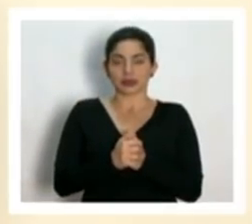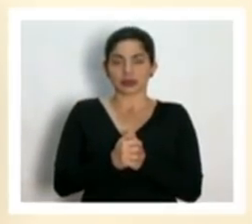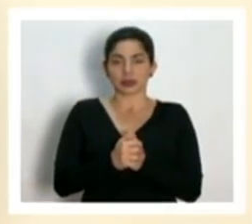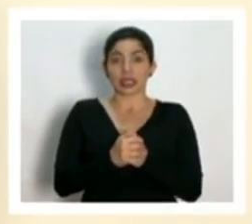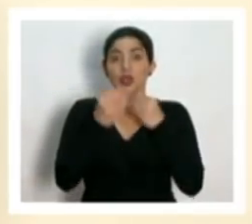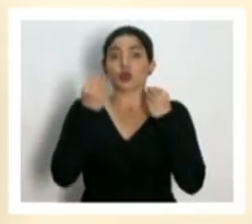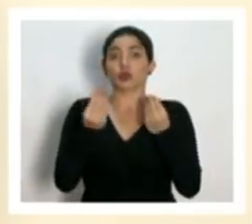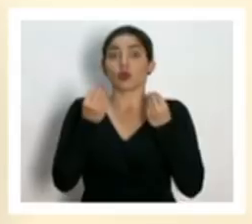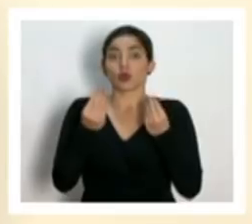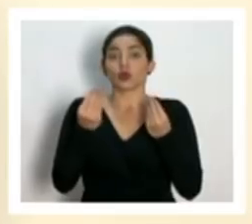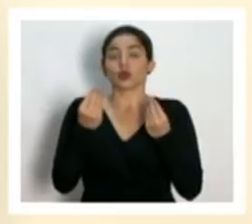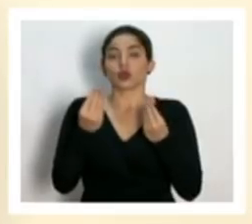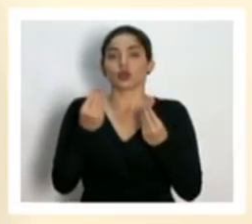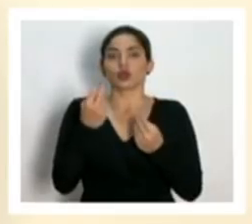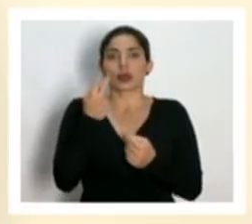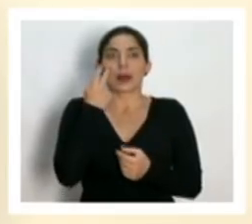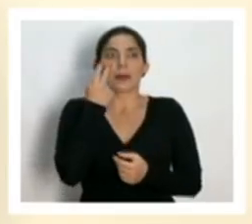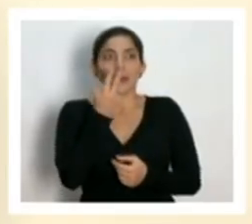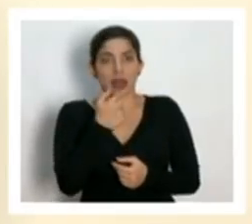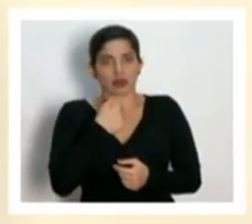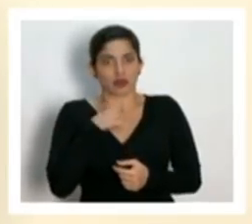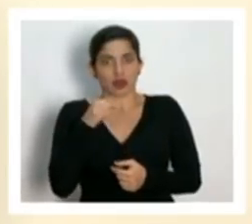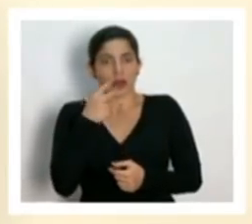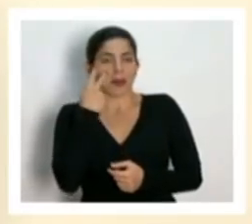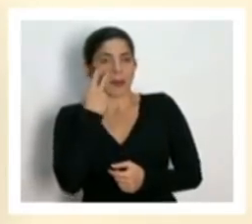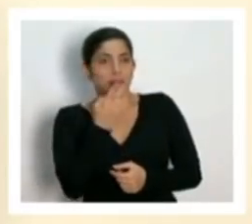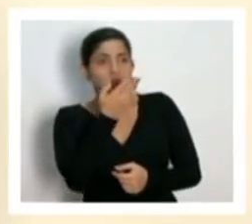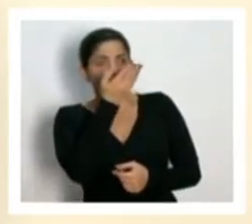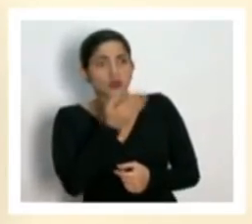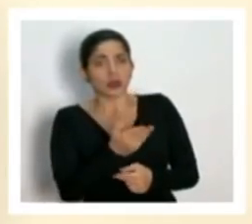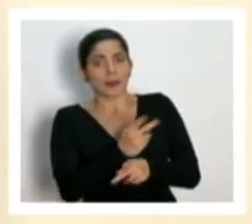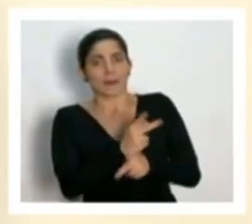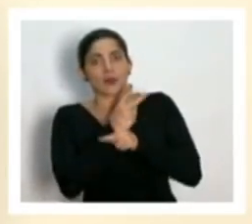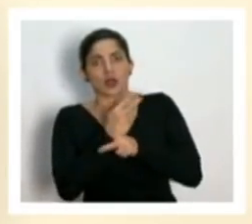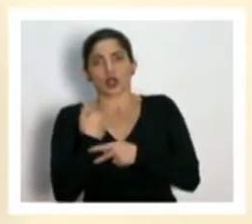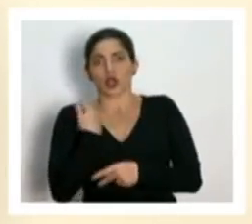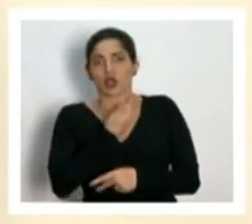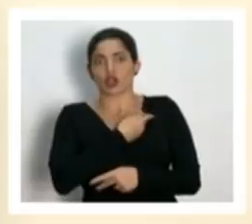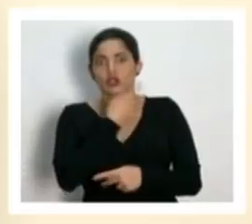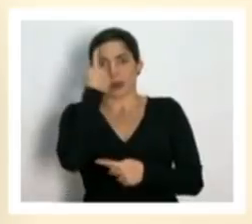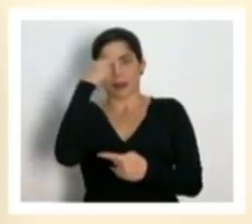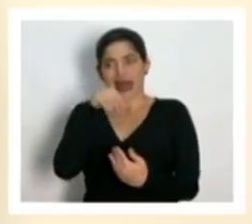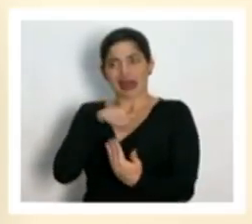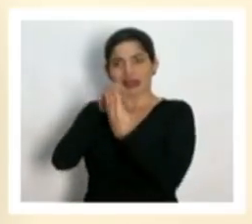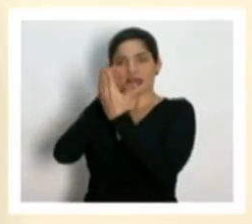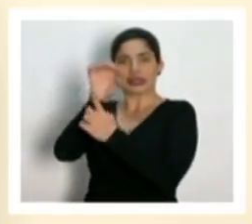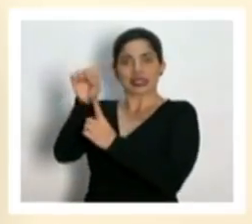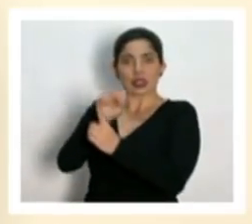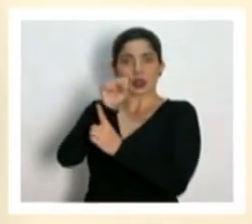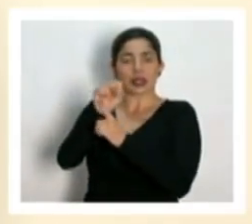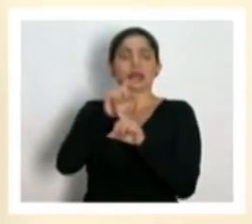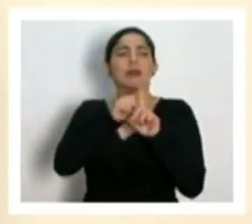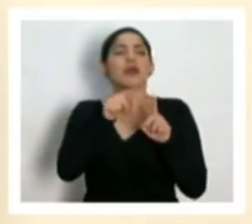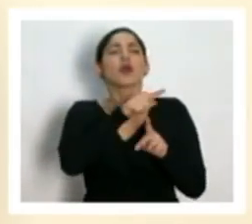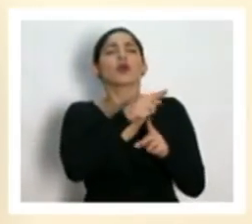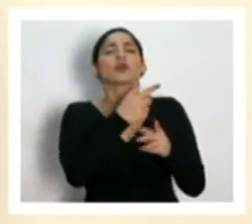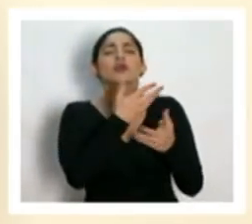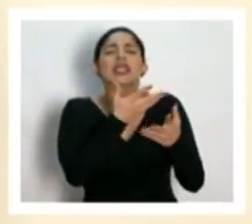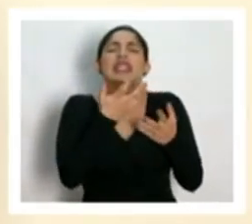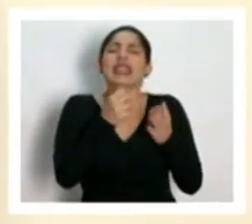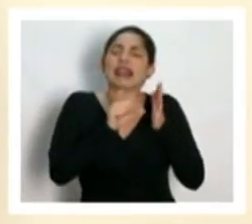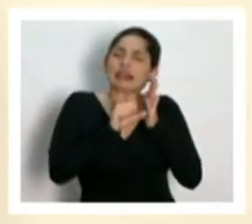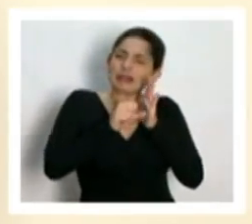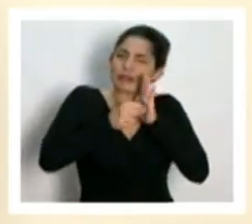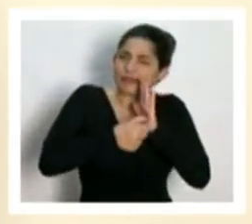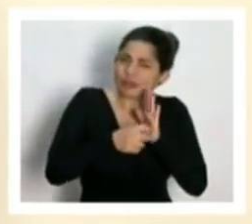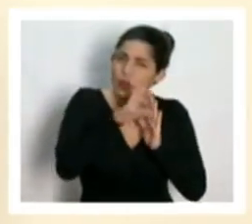muchos que ven usted a alguien y yo también lo veo así que nos está protegiendo frente a esta situación pero ¿qué insistiría usted a los